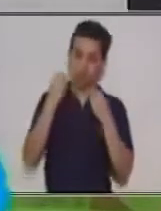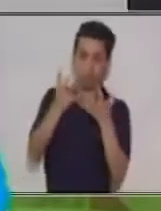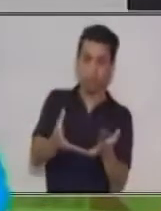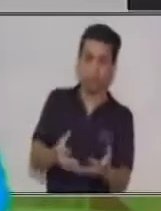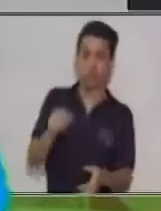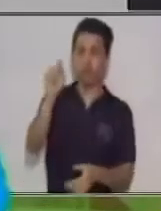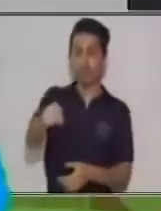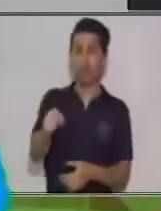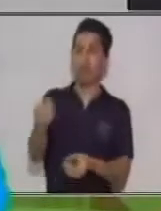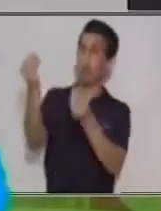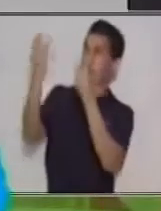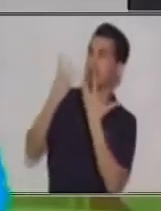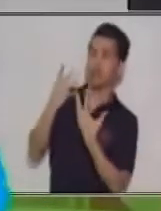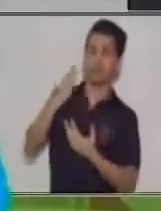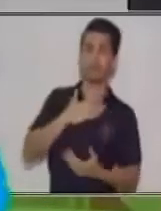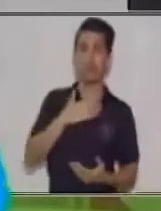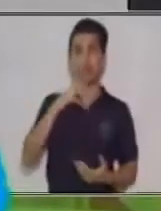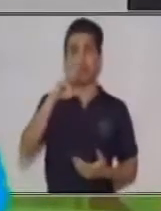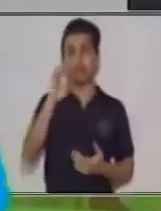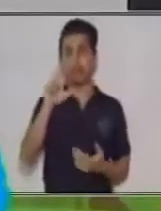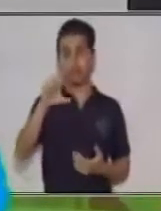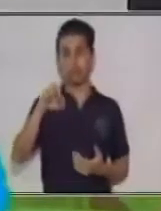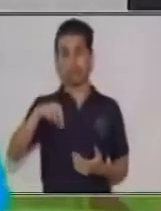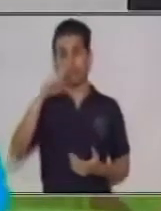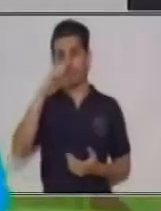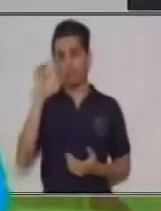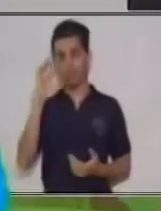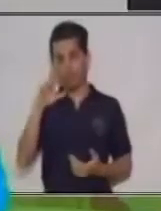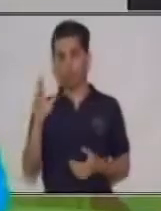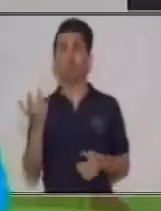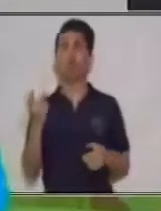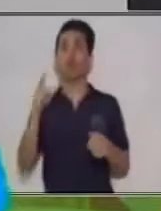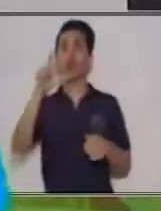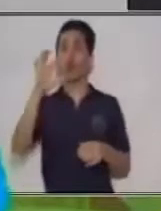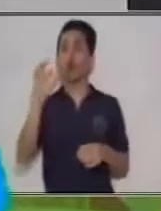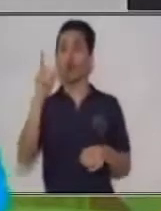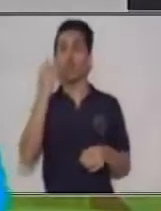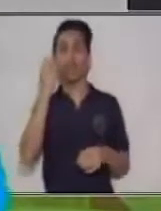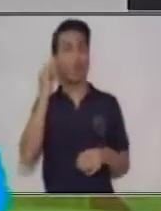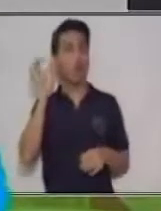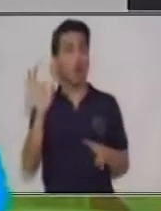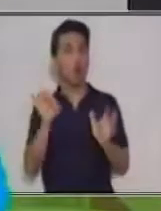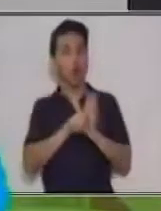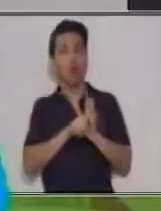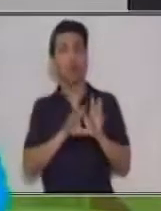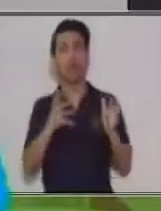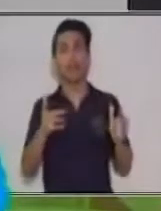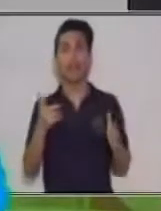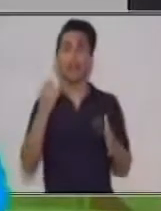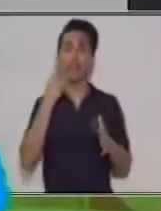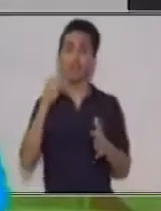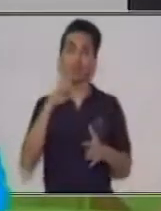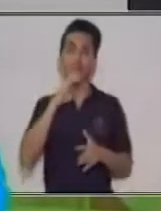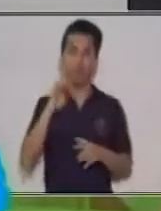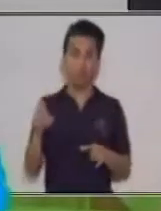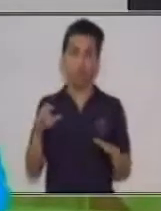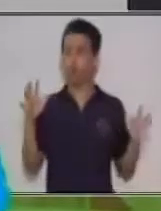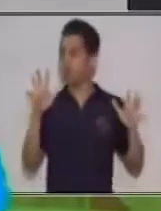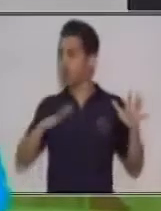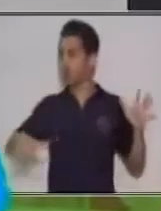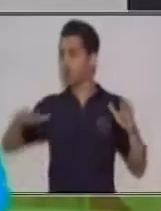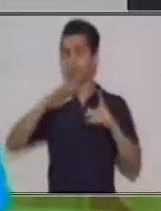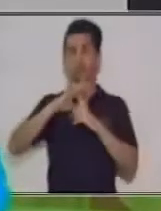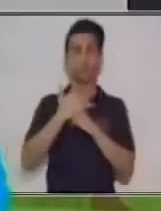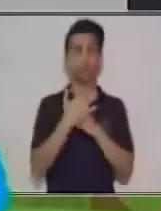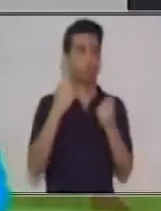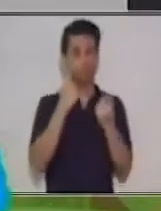código es el sistema, es signos, ¿verdad? O el idioma, el contexto es todo lo que nos va a rodear. Y de esta forma